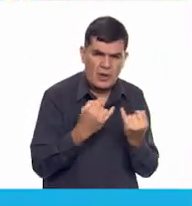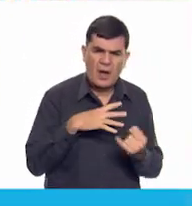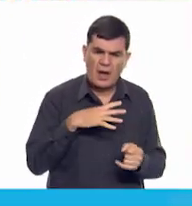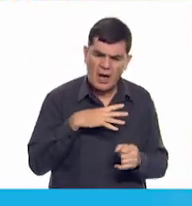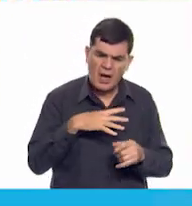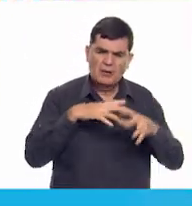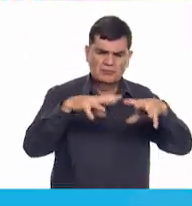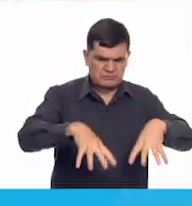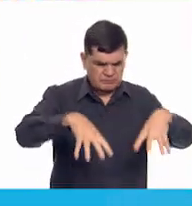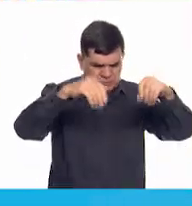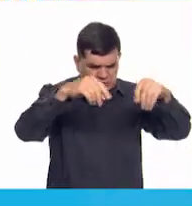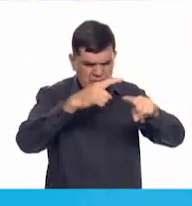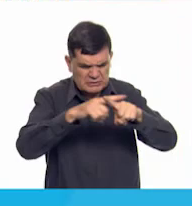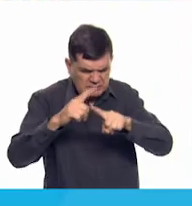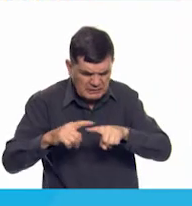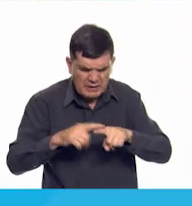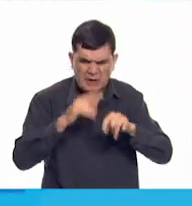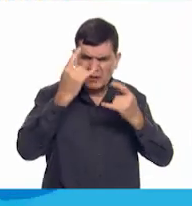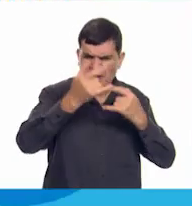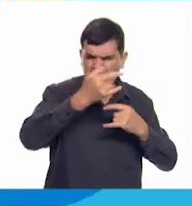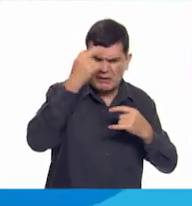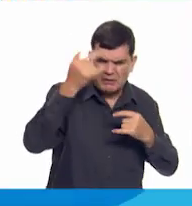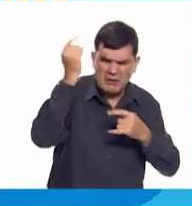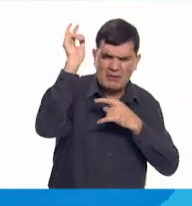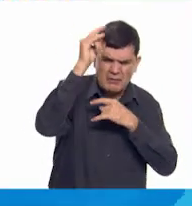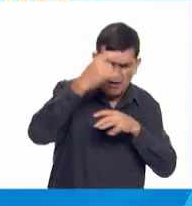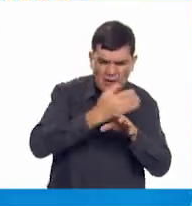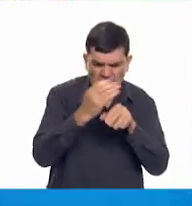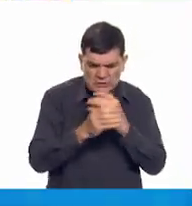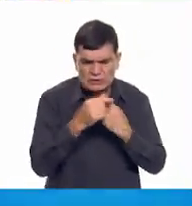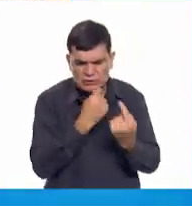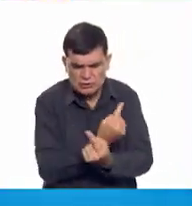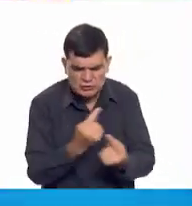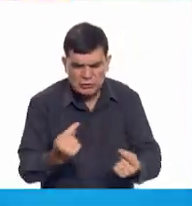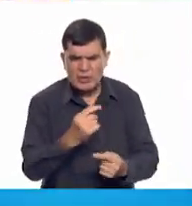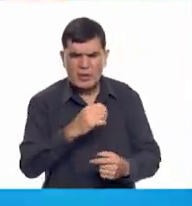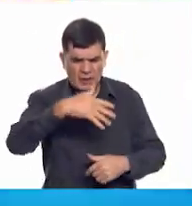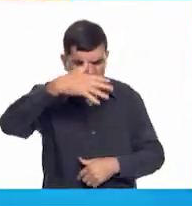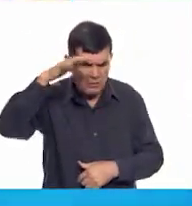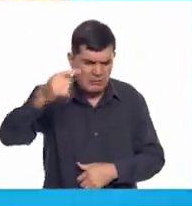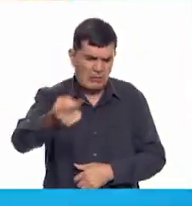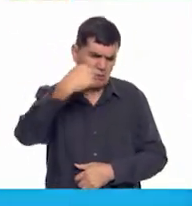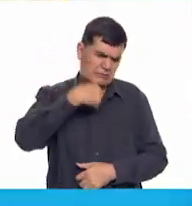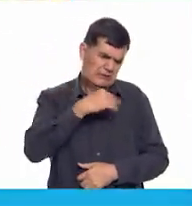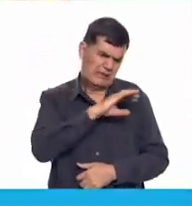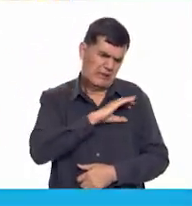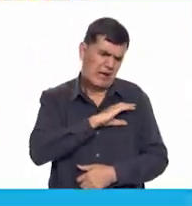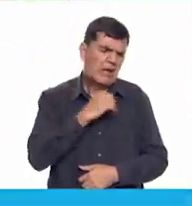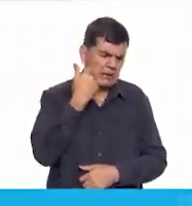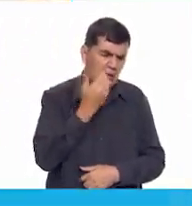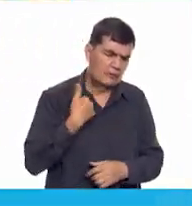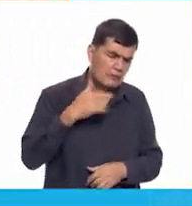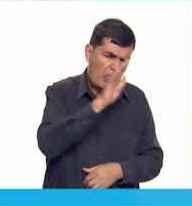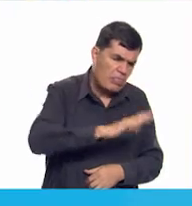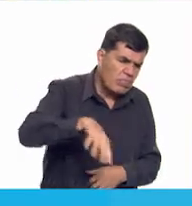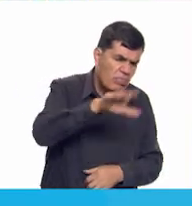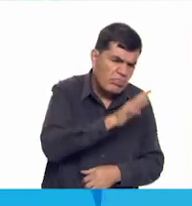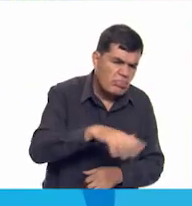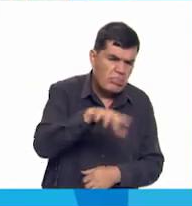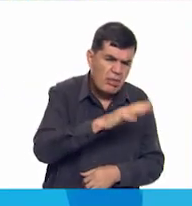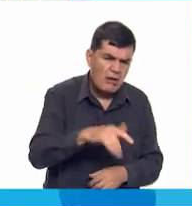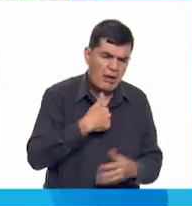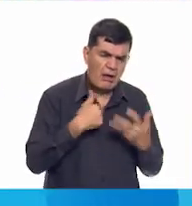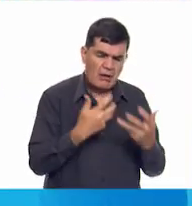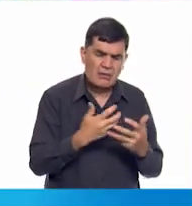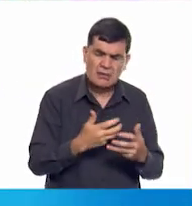de carnavales. Para niños y adultos somos especiales. Todos nos quieren acariciar y montar, pues a los